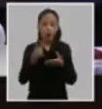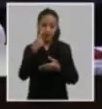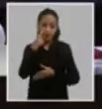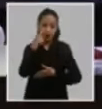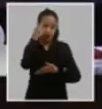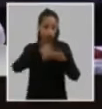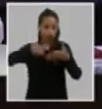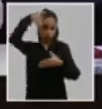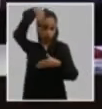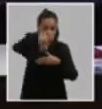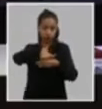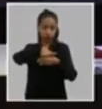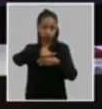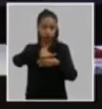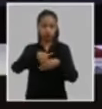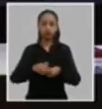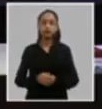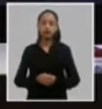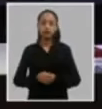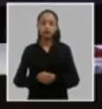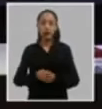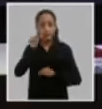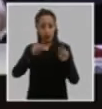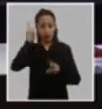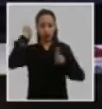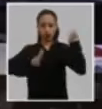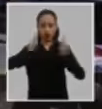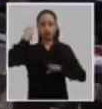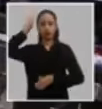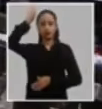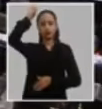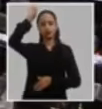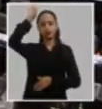votación entonces los que estén de acuerdo que levanten la mano